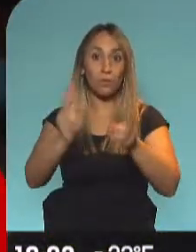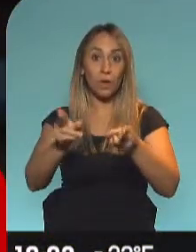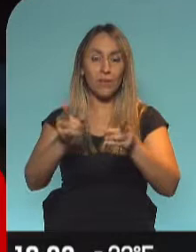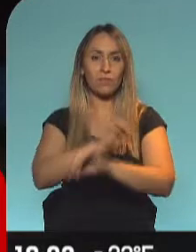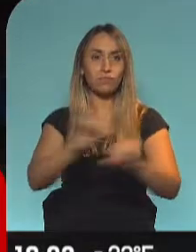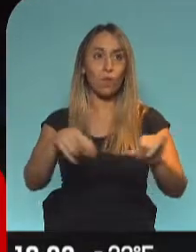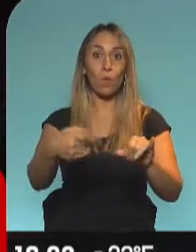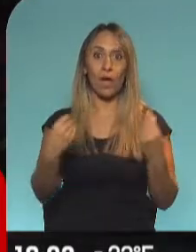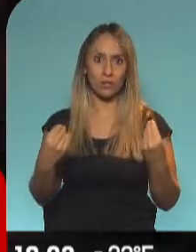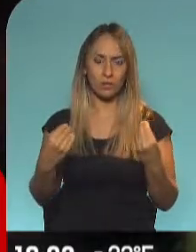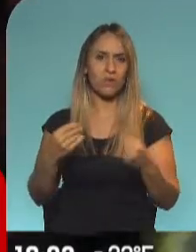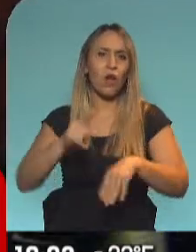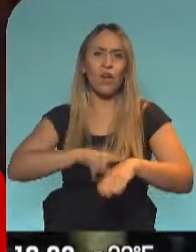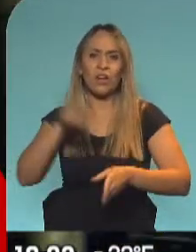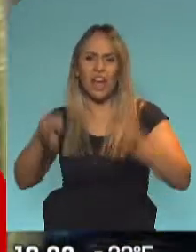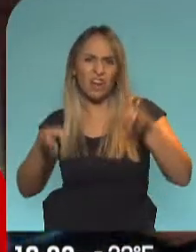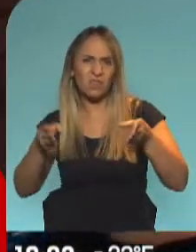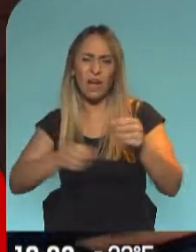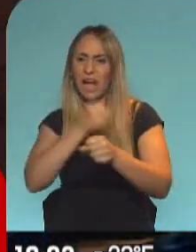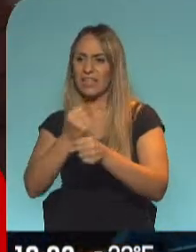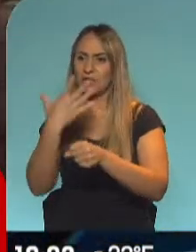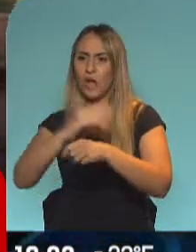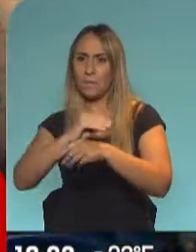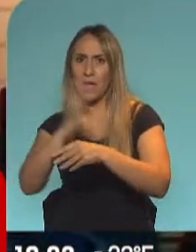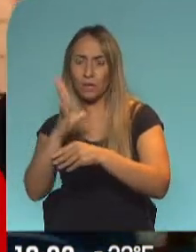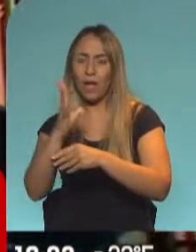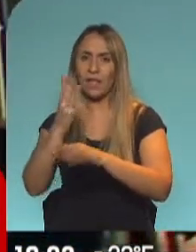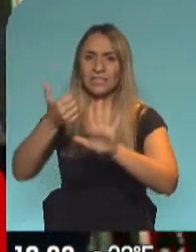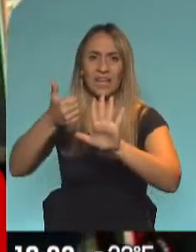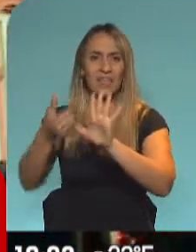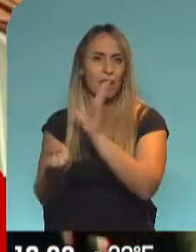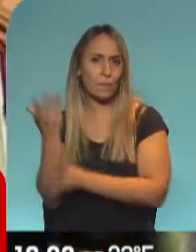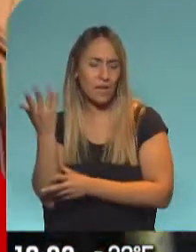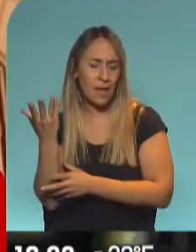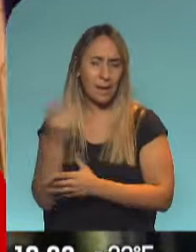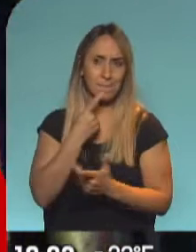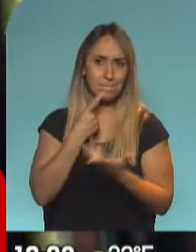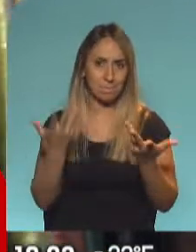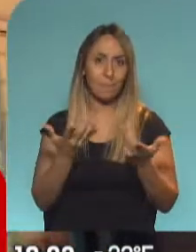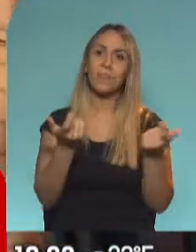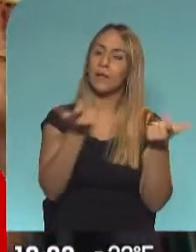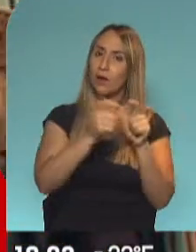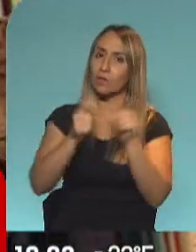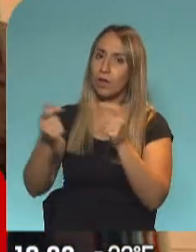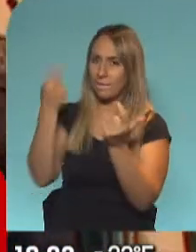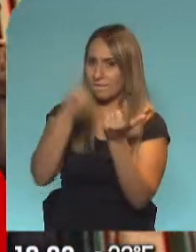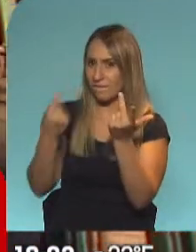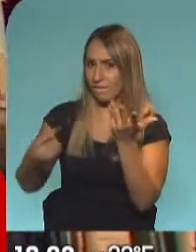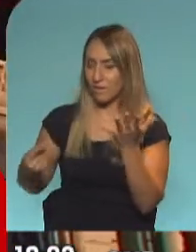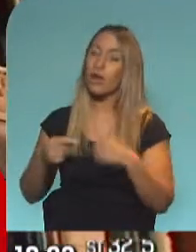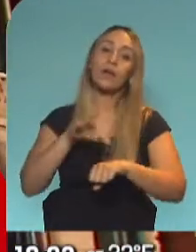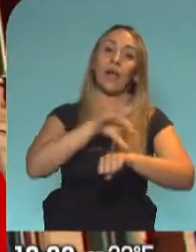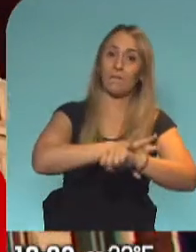¿hasta qué hora? ¿Hasta las 5 de la mañana? ¿Hasta las 6 de la mañana? A ver, hubo varias reuniones con Santiago